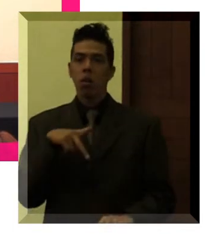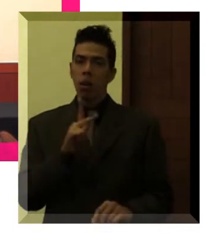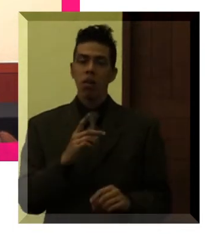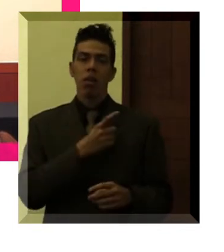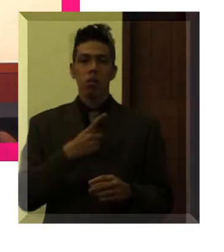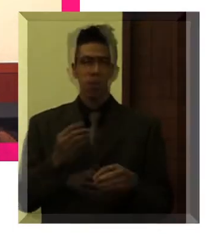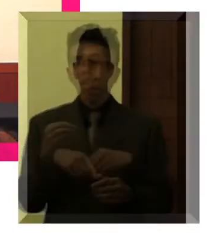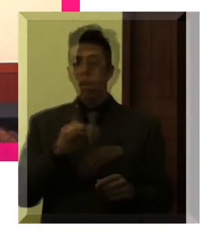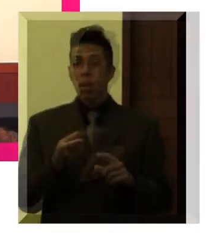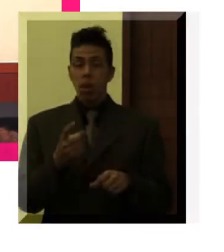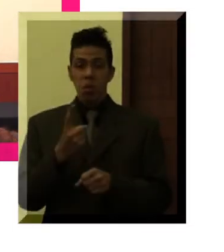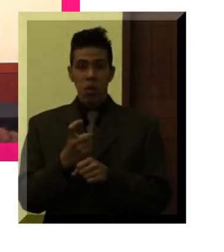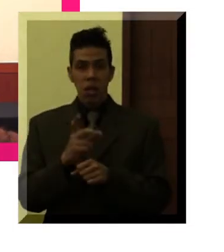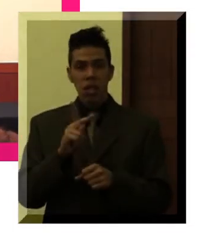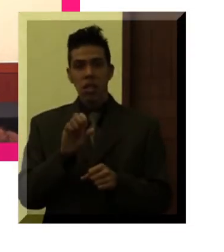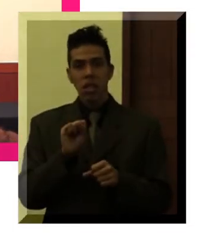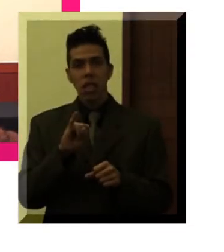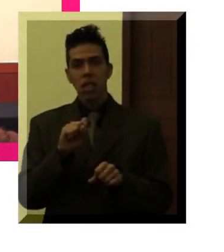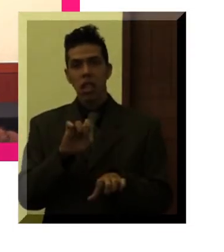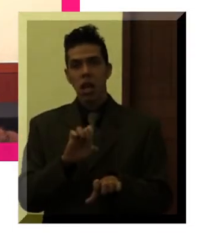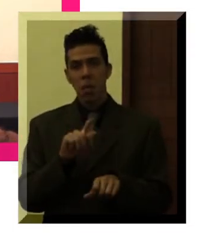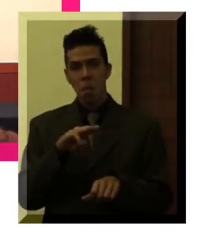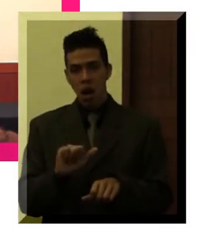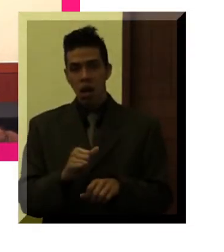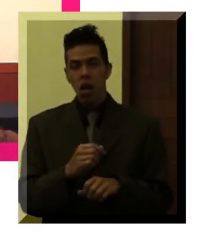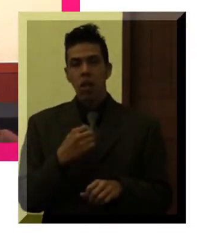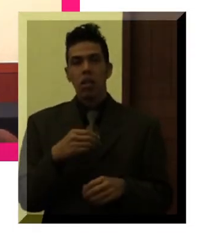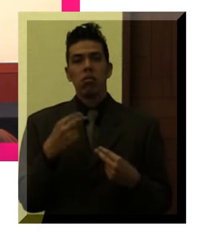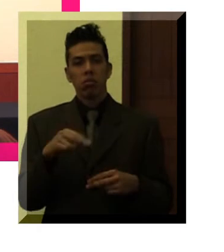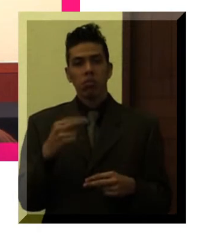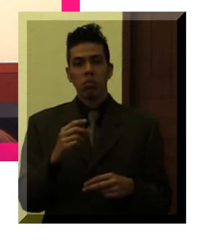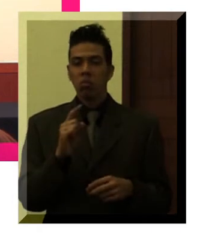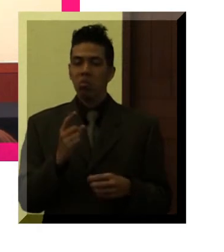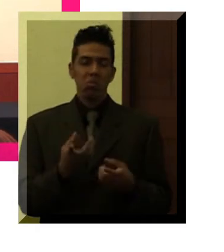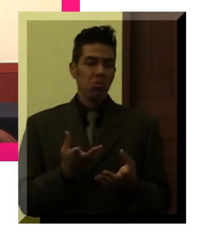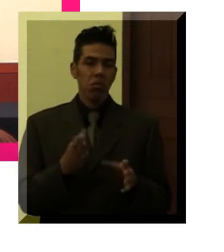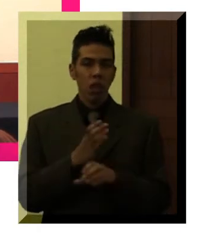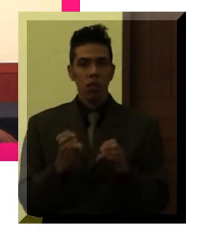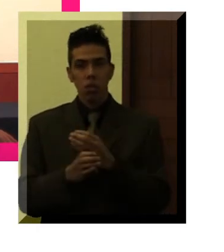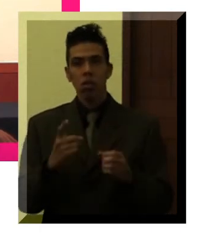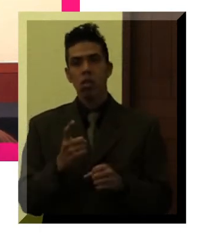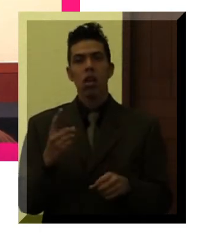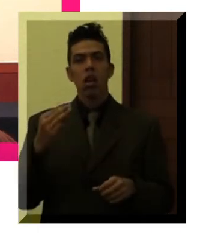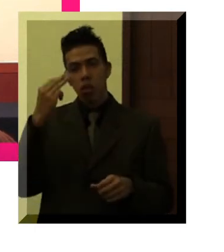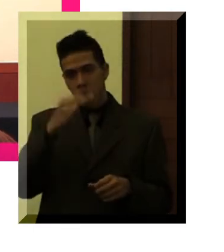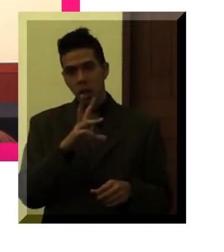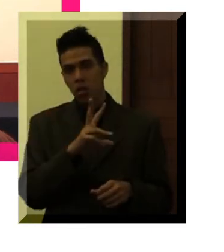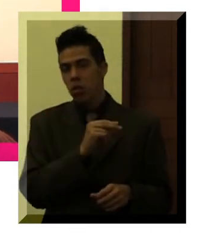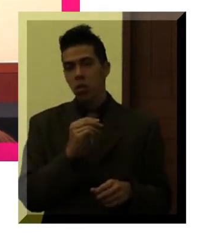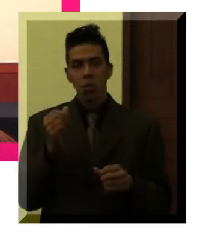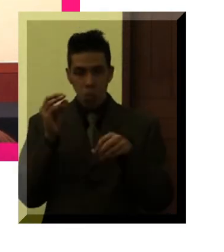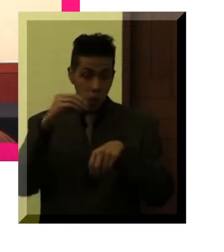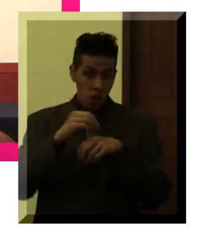sujeto a modificación. El propio Sistema de Naciones Unidas tiene un par de declaraciones. La Declaración de los